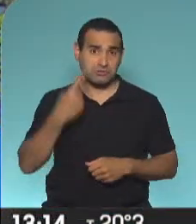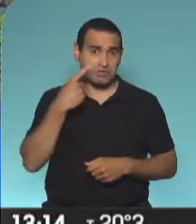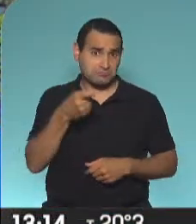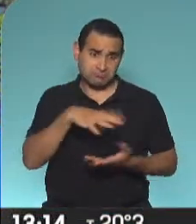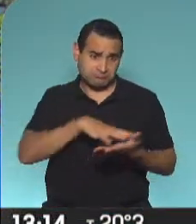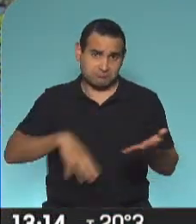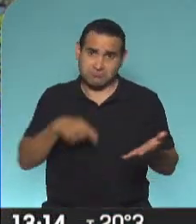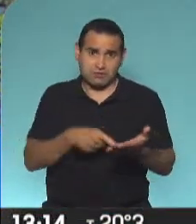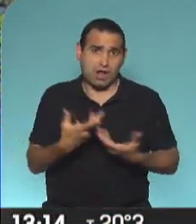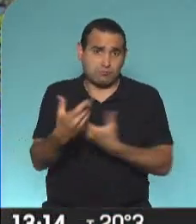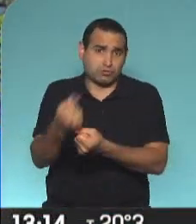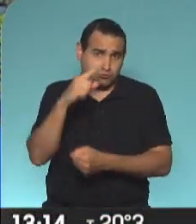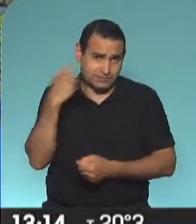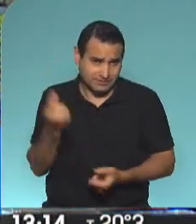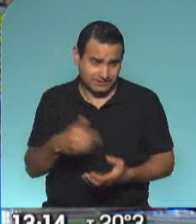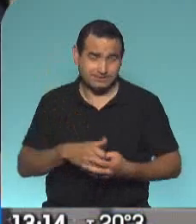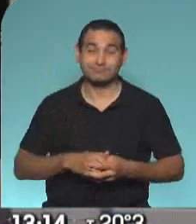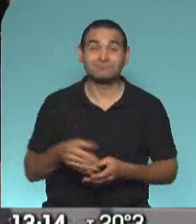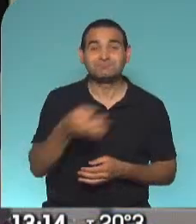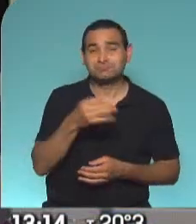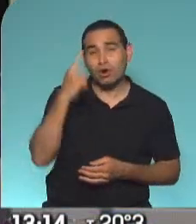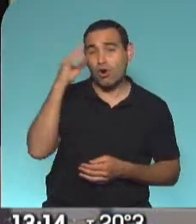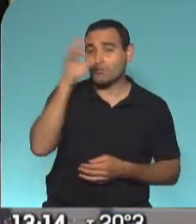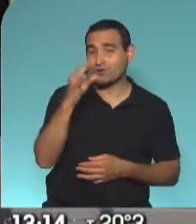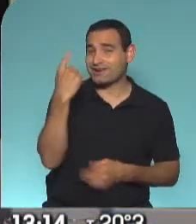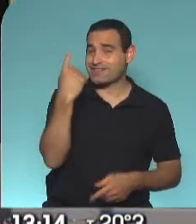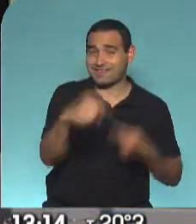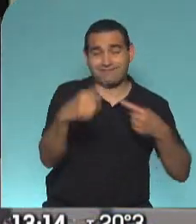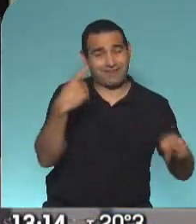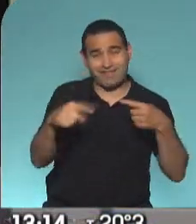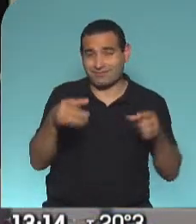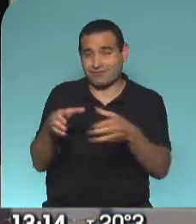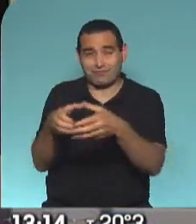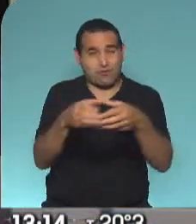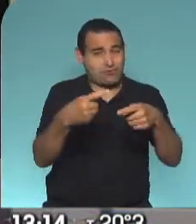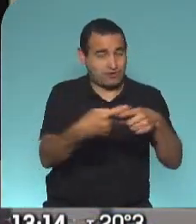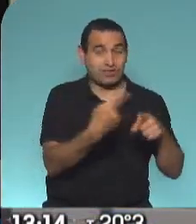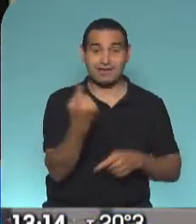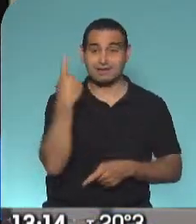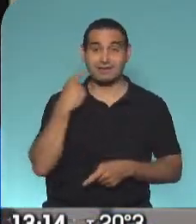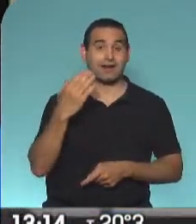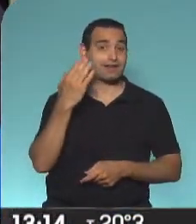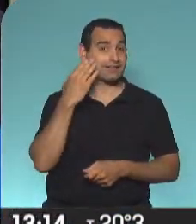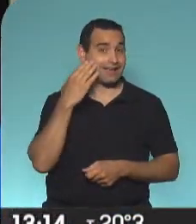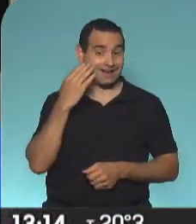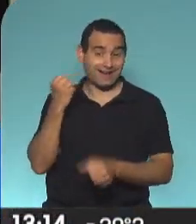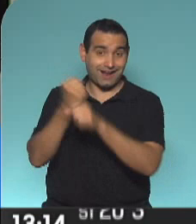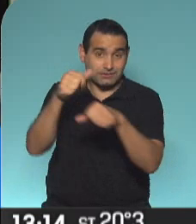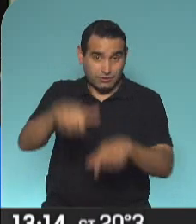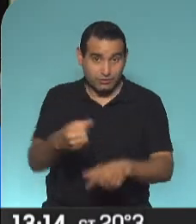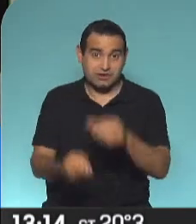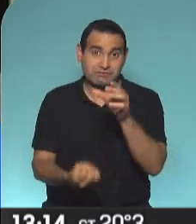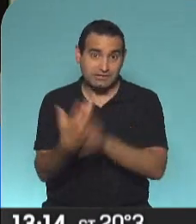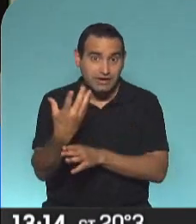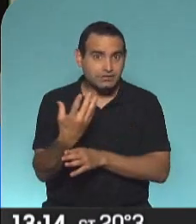apoyo a la gestión, un apoyo al presidente de la Nación. Claro, opiniones de los distintos sectores, desde ayer a la tarde hasta hoy a la mañana